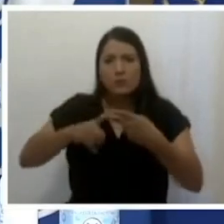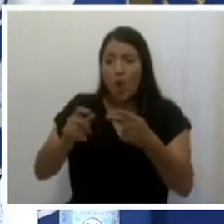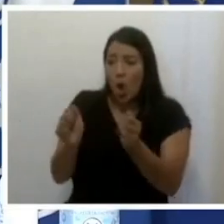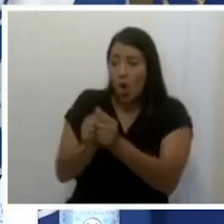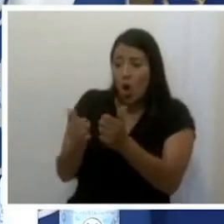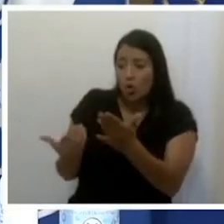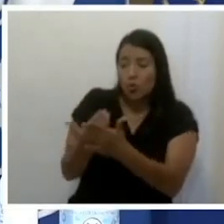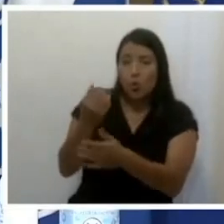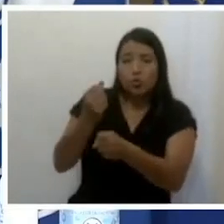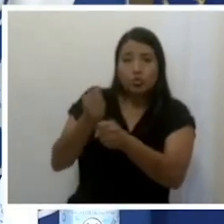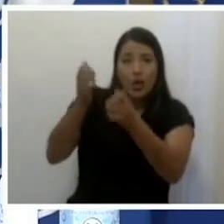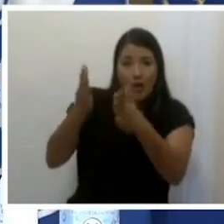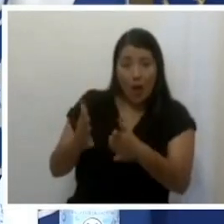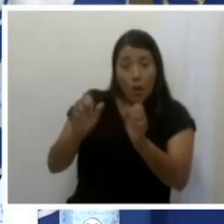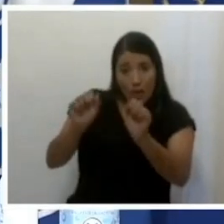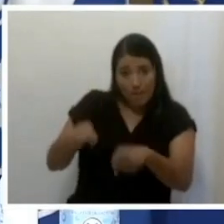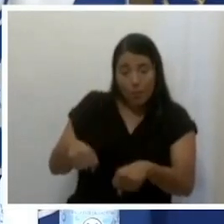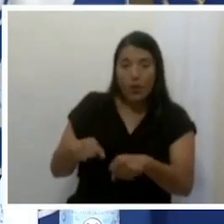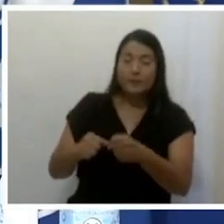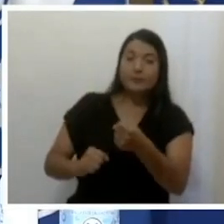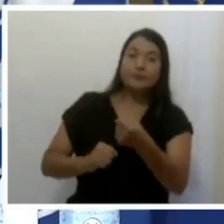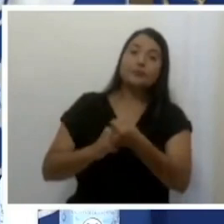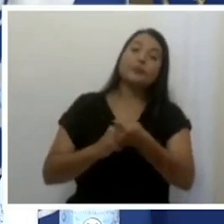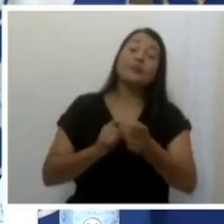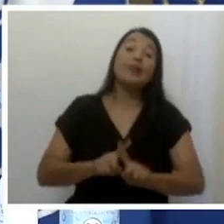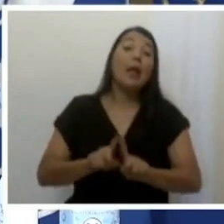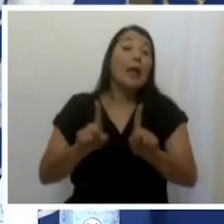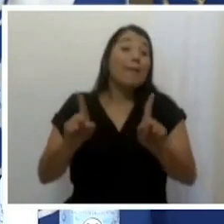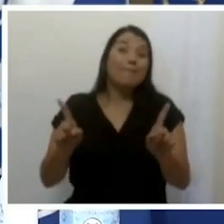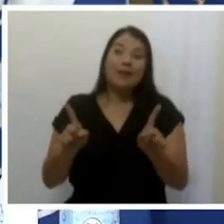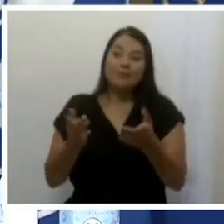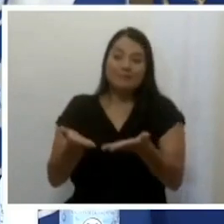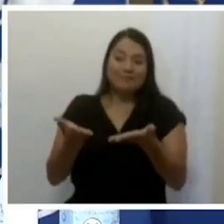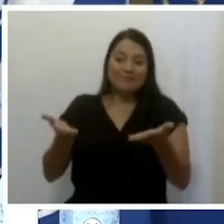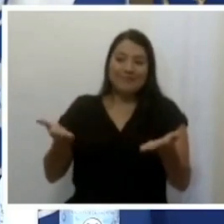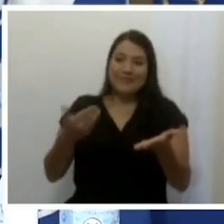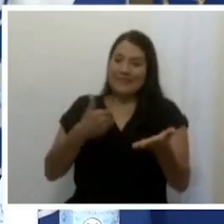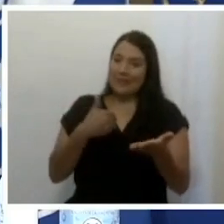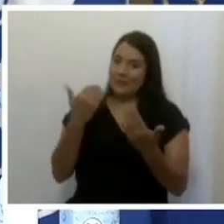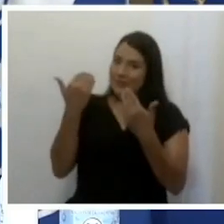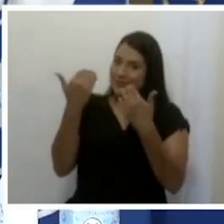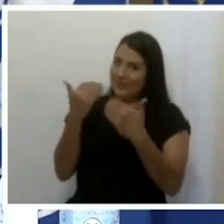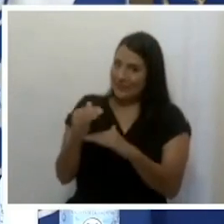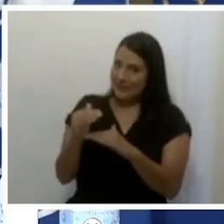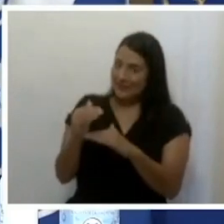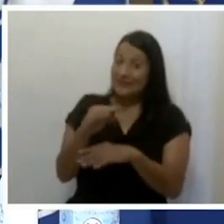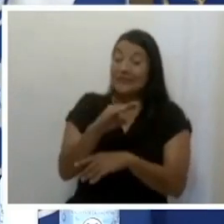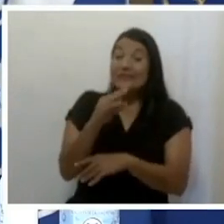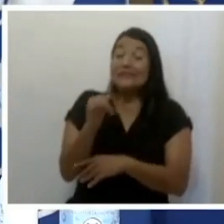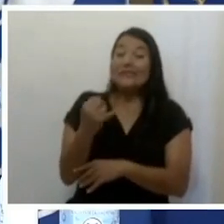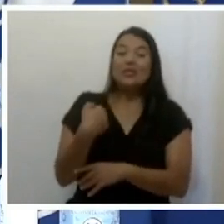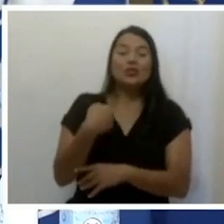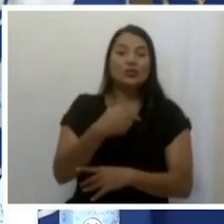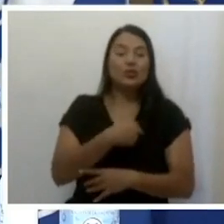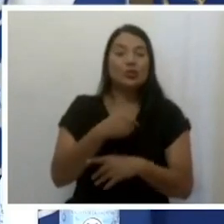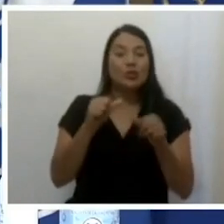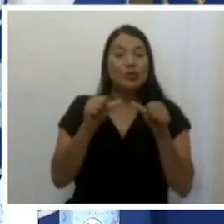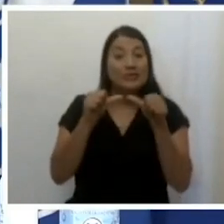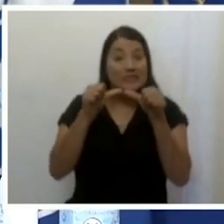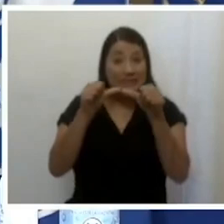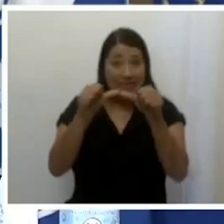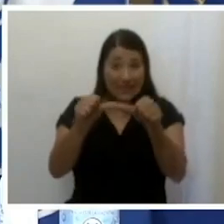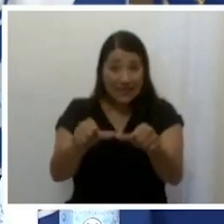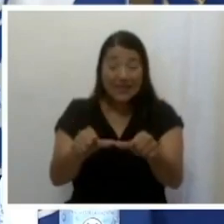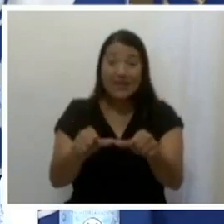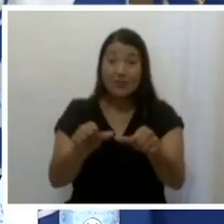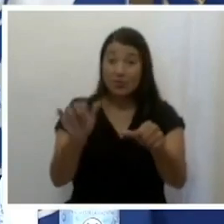a este esfuerzo. Pero los recursos son limitados y si siguiéramos una tendencia como lo